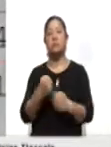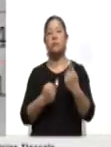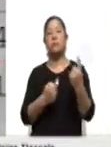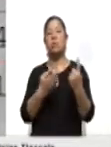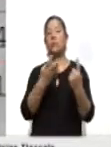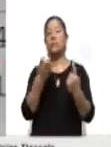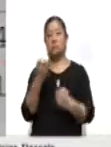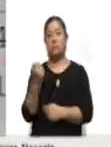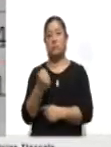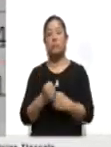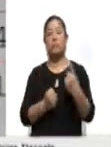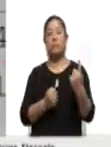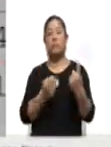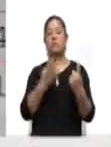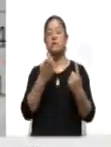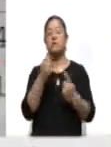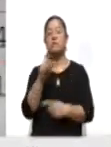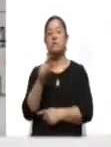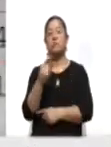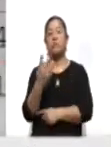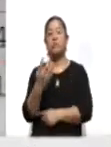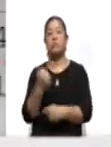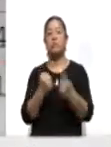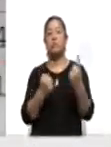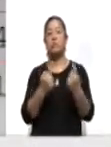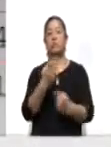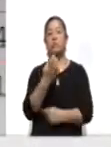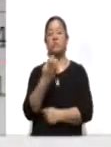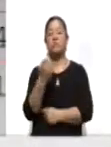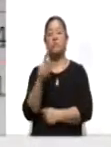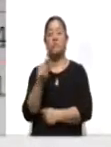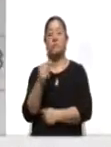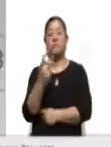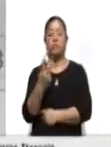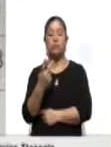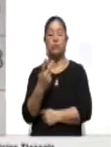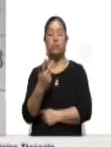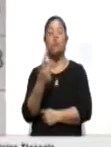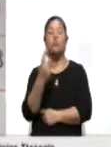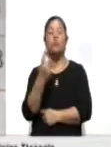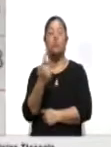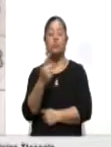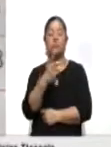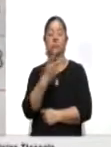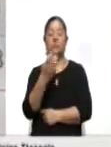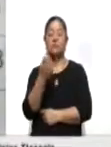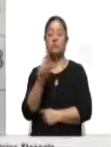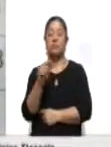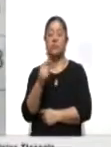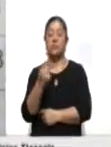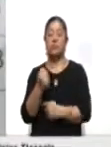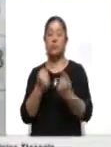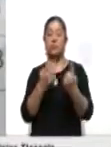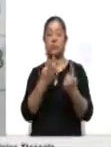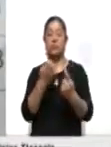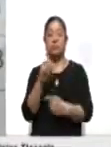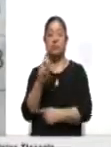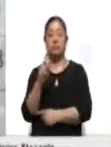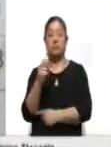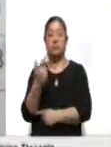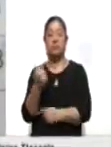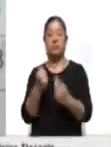Tetla 400, Panotla 374, Tlaxcala 371, Papalotla 337, Apetatitlán